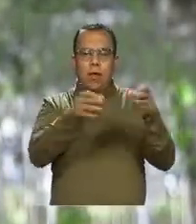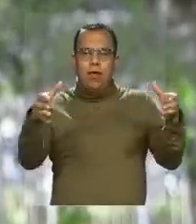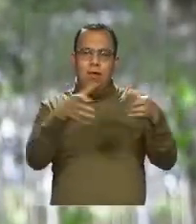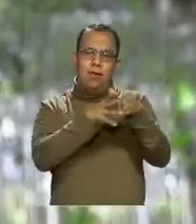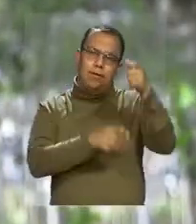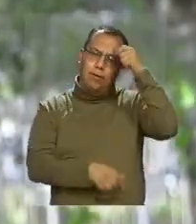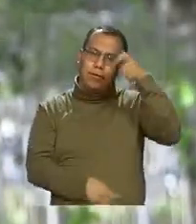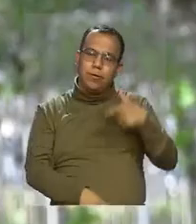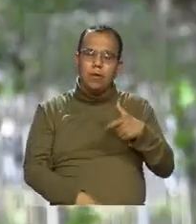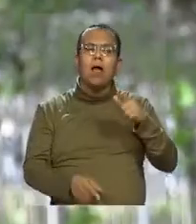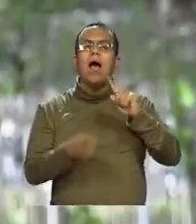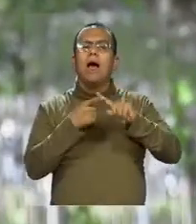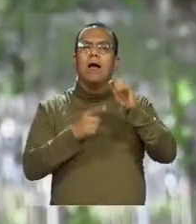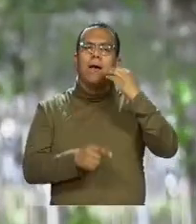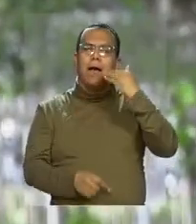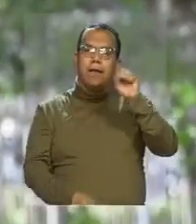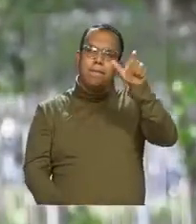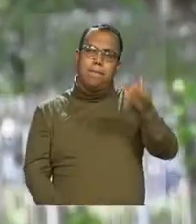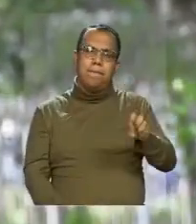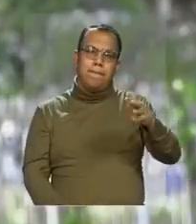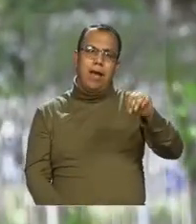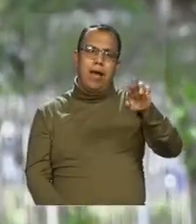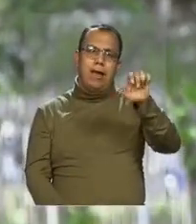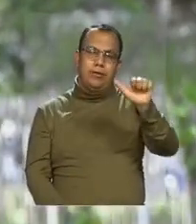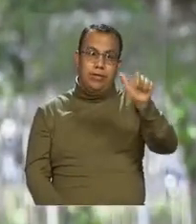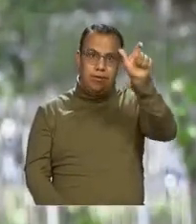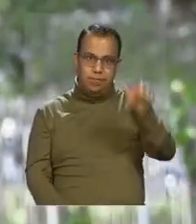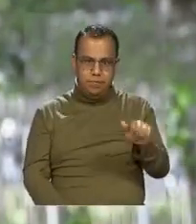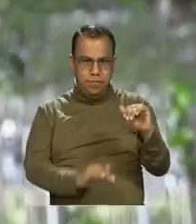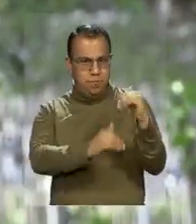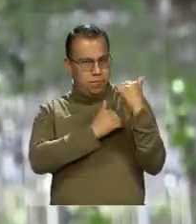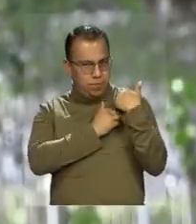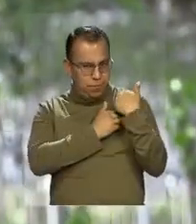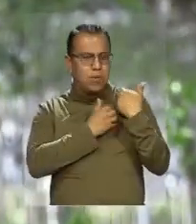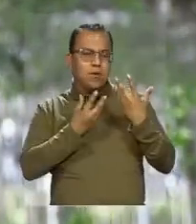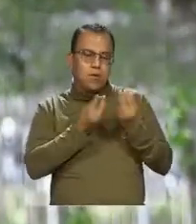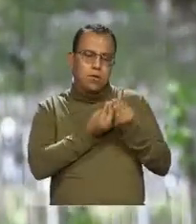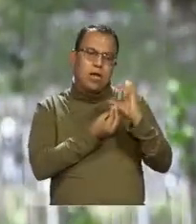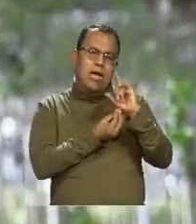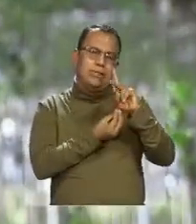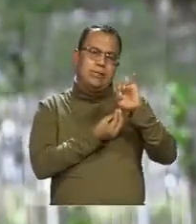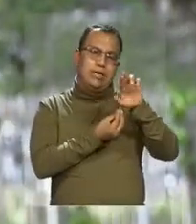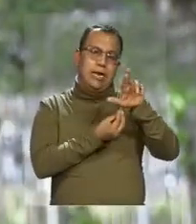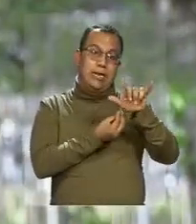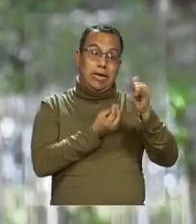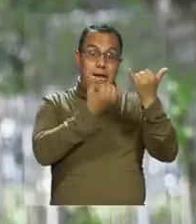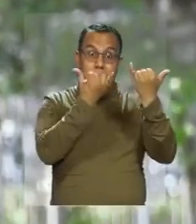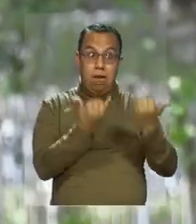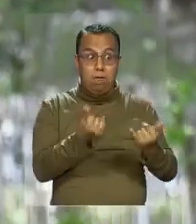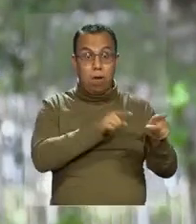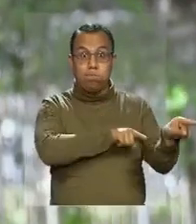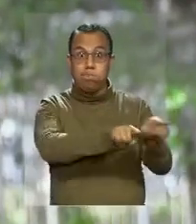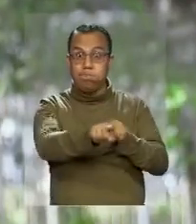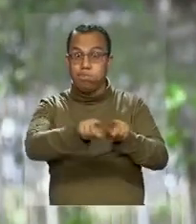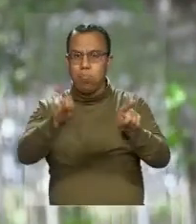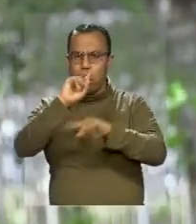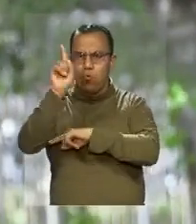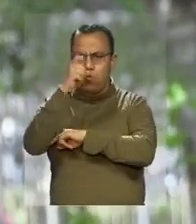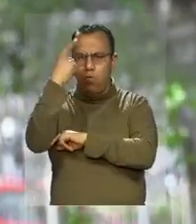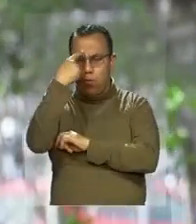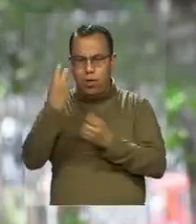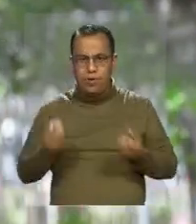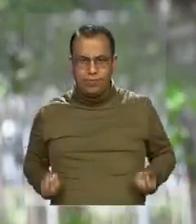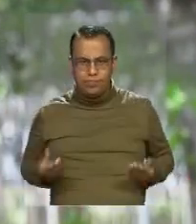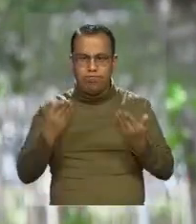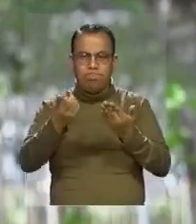Estado, Marta Lucía Zamora, a través de la Cancillería Colombiana. Desde algunas instancias del gobierno del